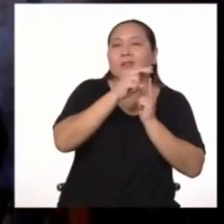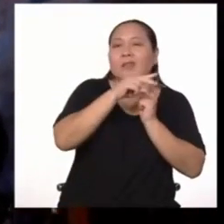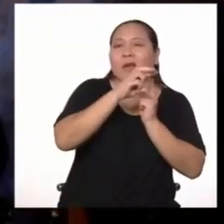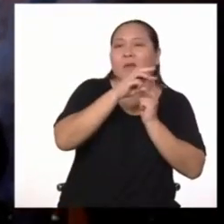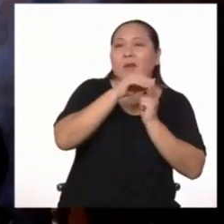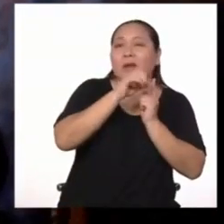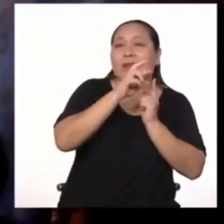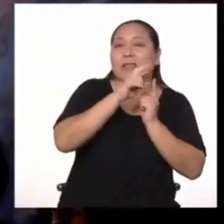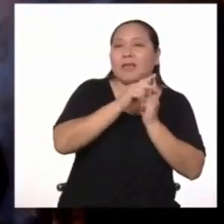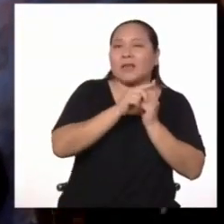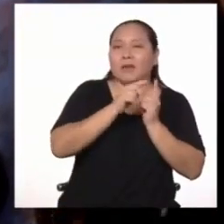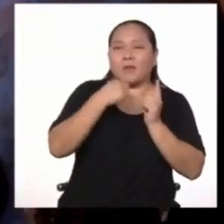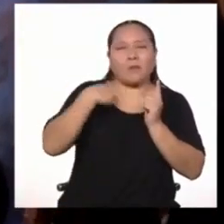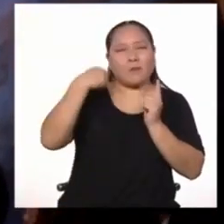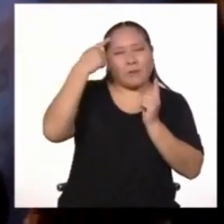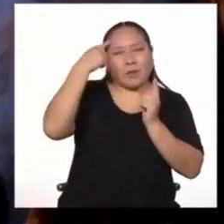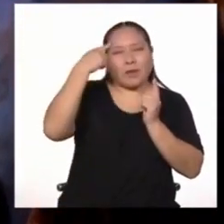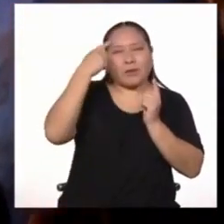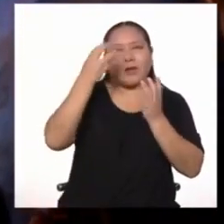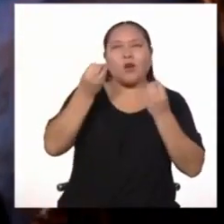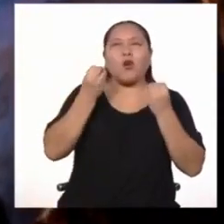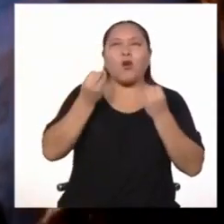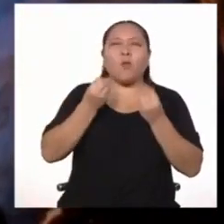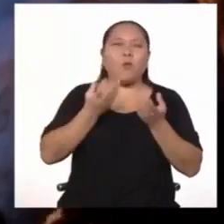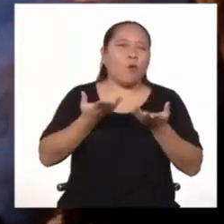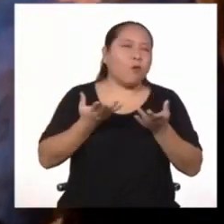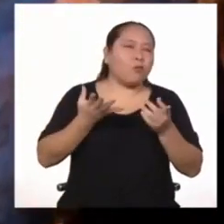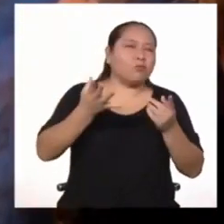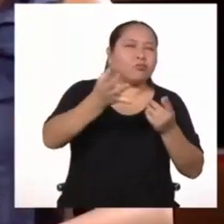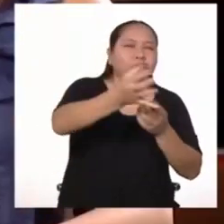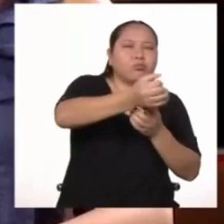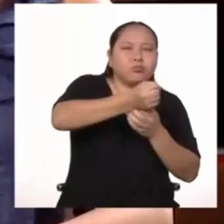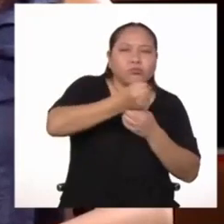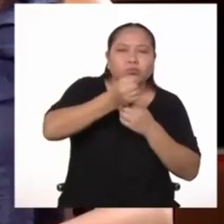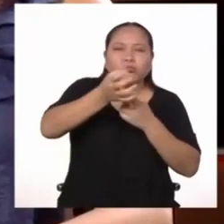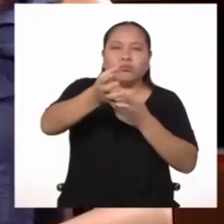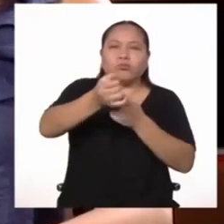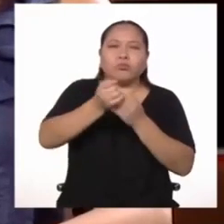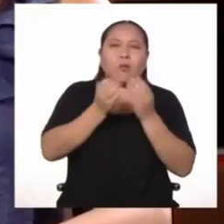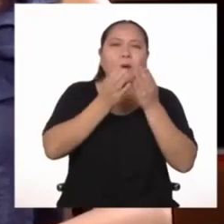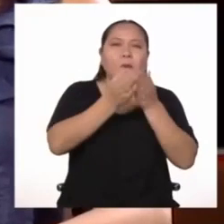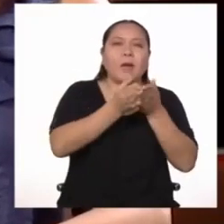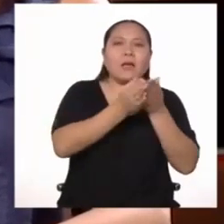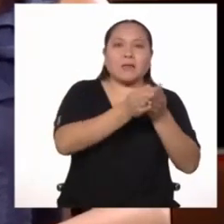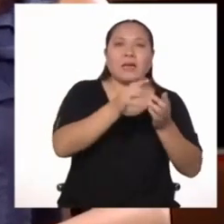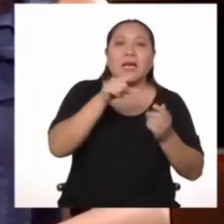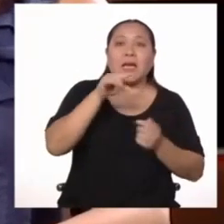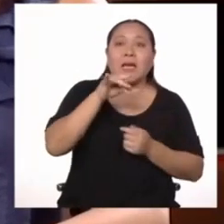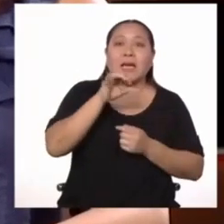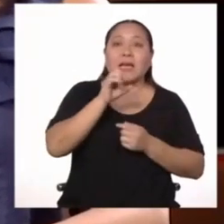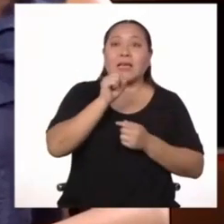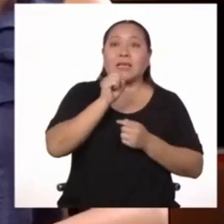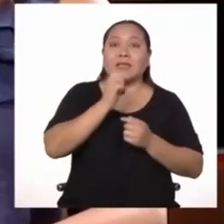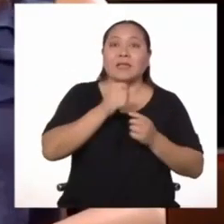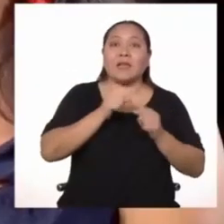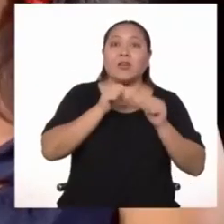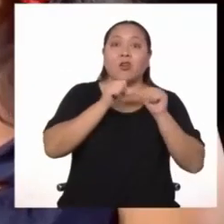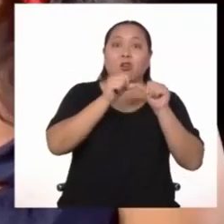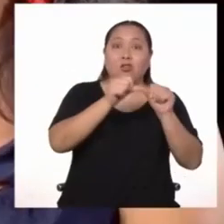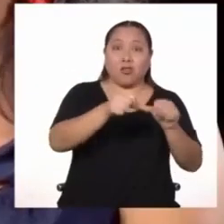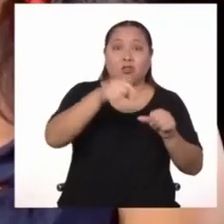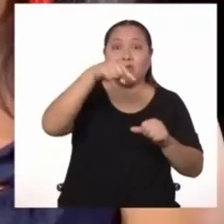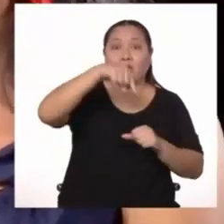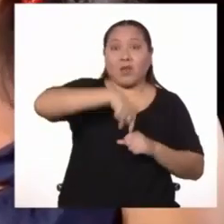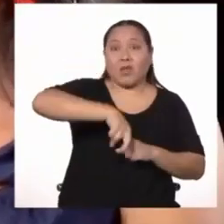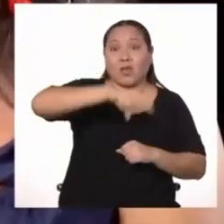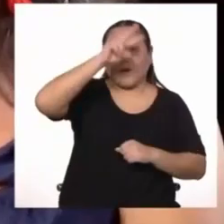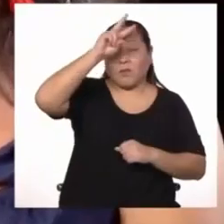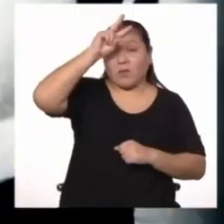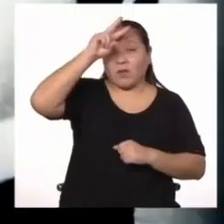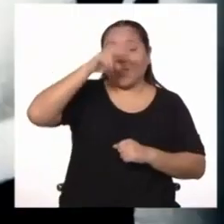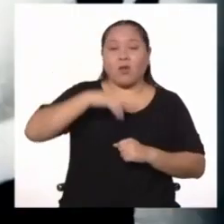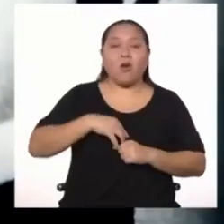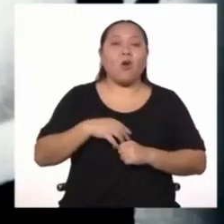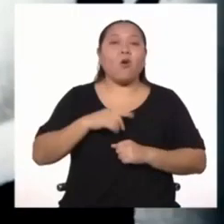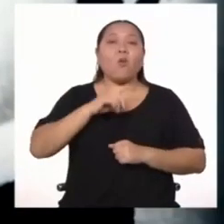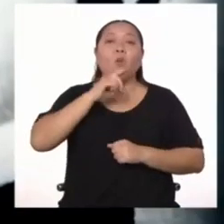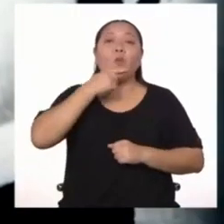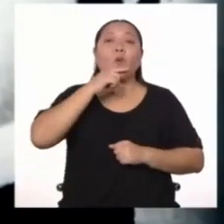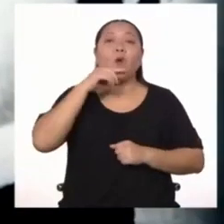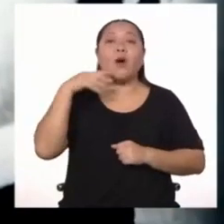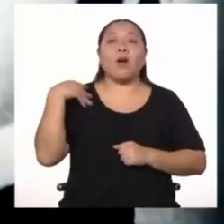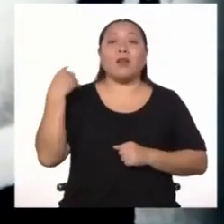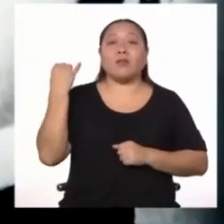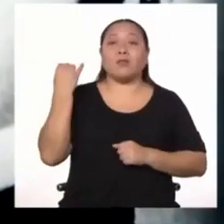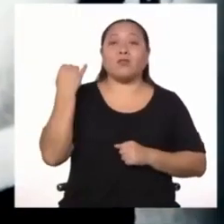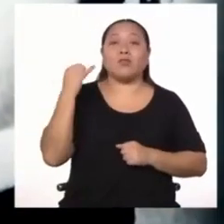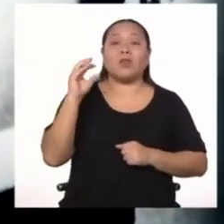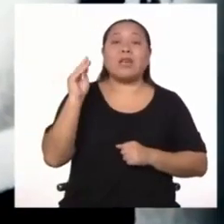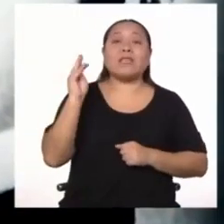llevar los premios y las capturas de los diferentes barcos. Y Guise se mantiene en el Perú, él se casa con una mujer muy joven y además él